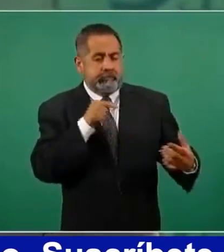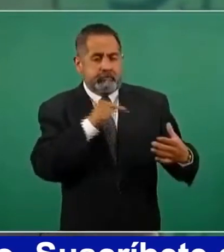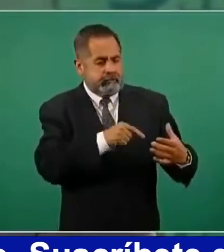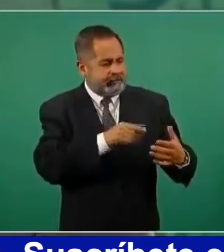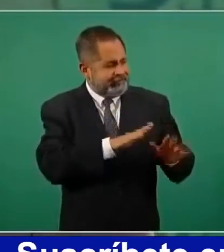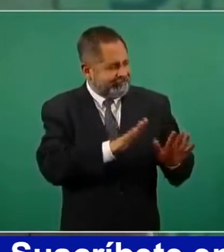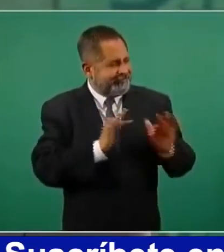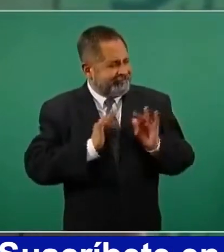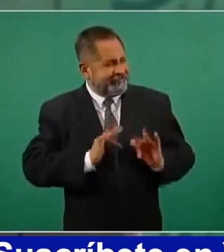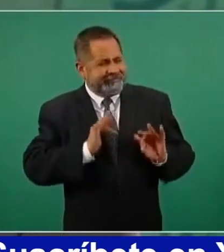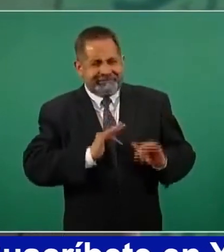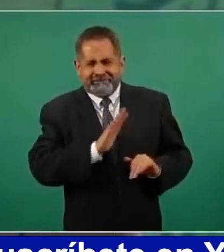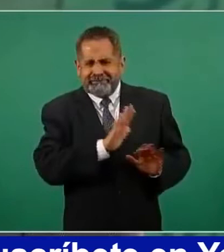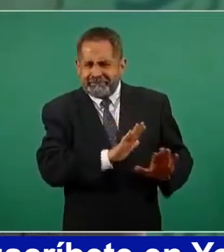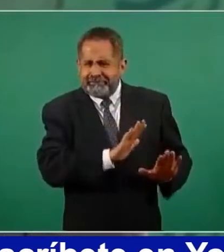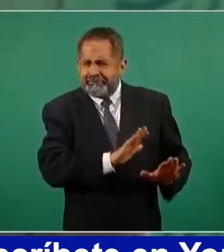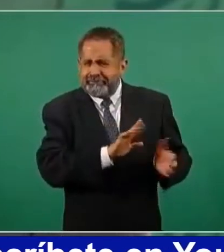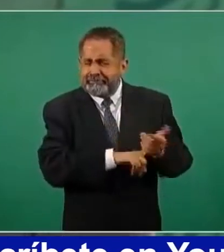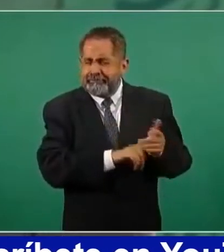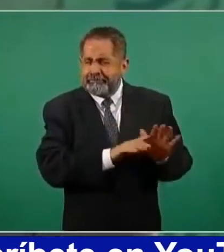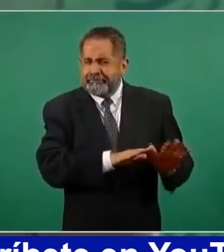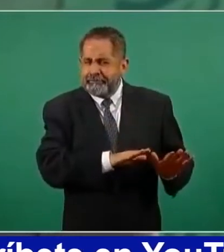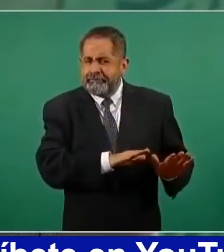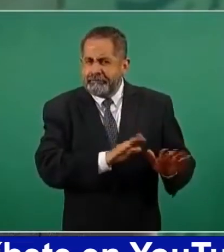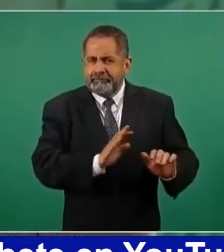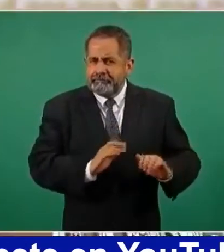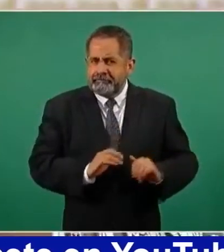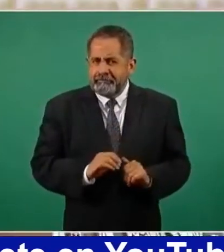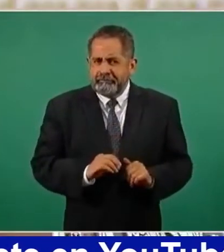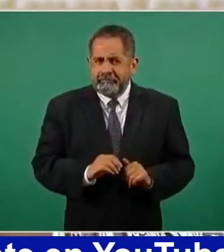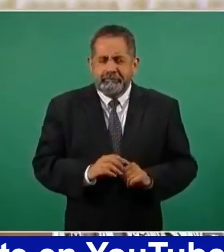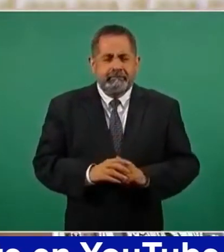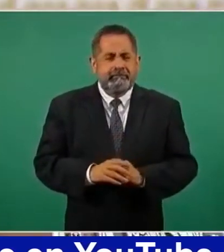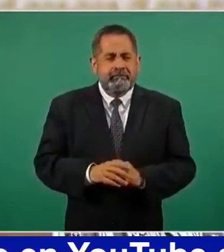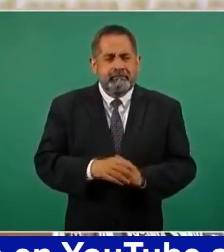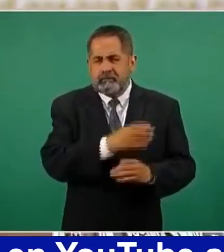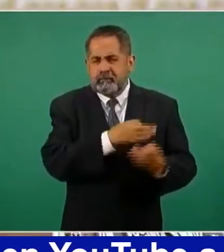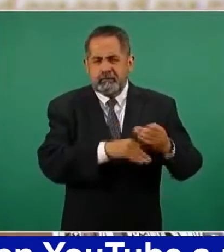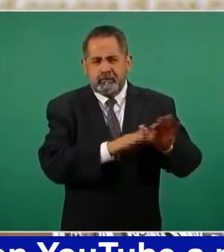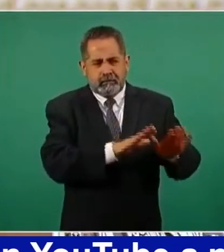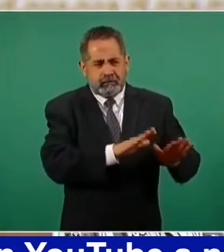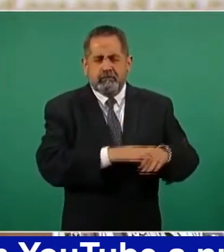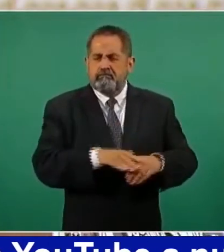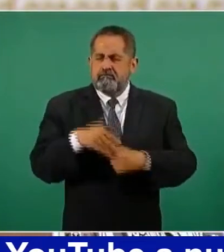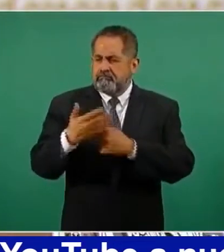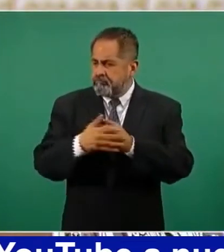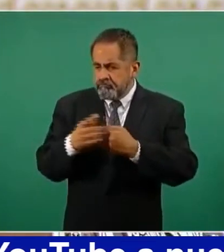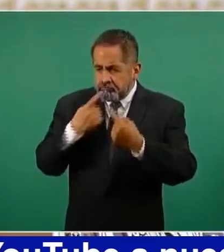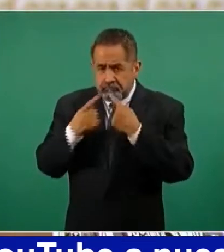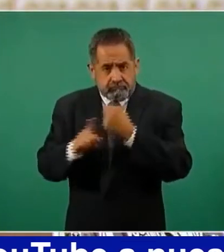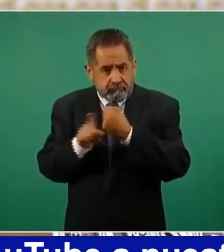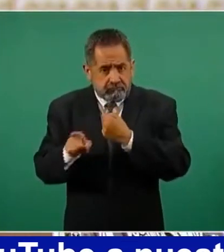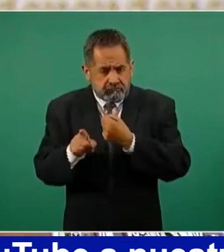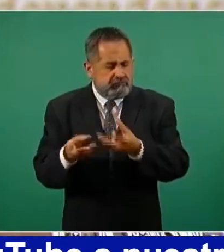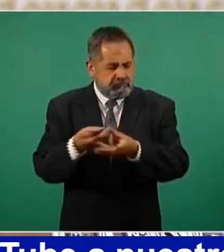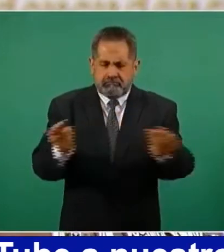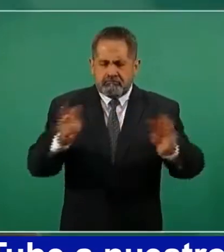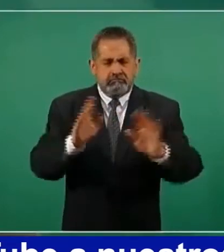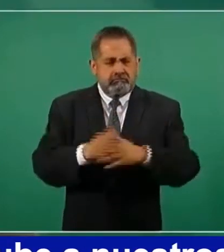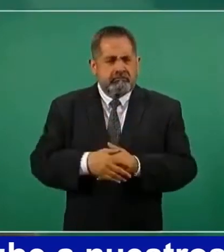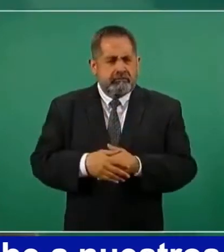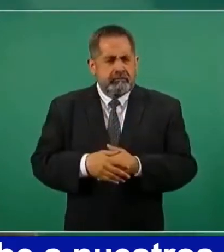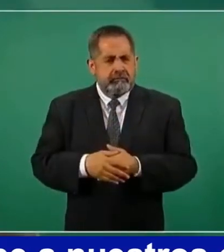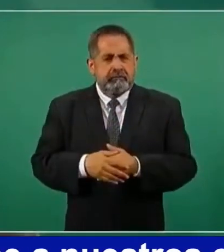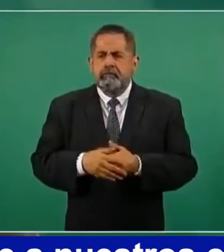tranquilicen, que se serenen, que todo se resuelve, que le tengan